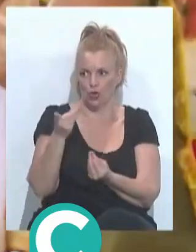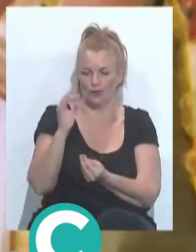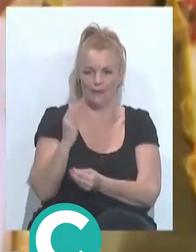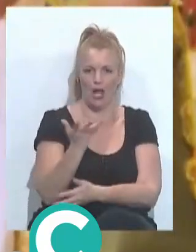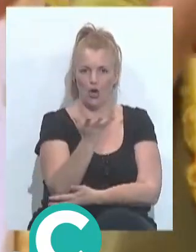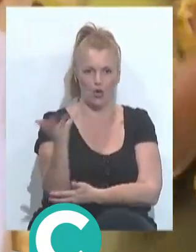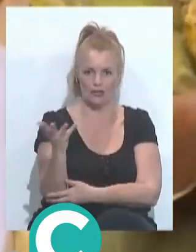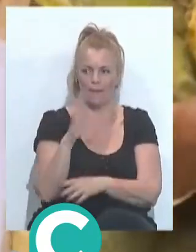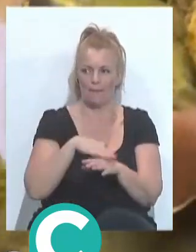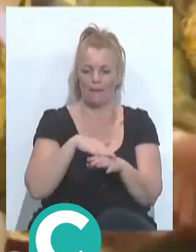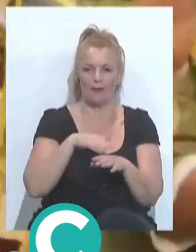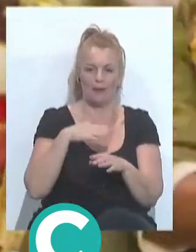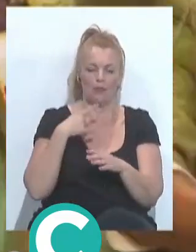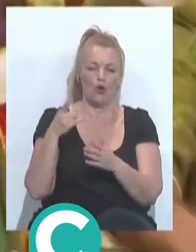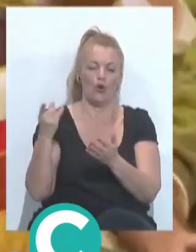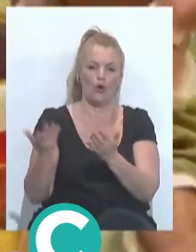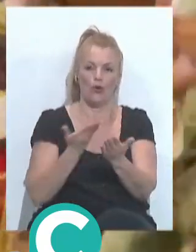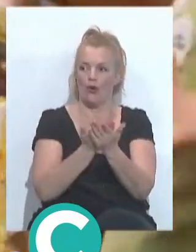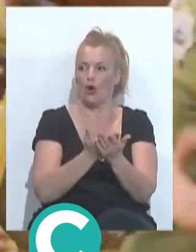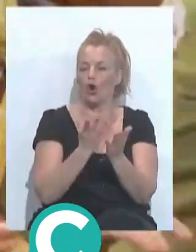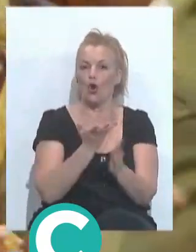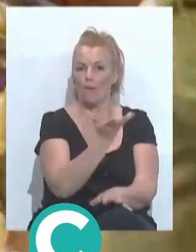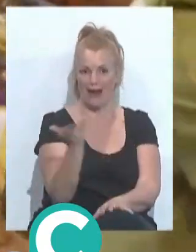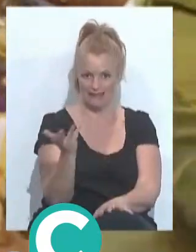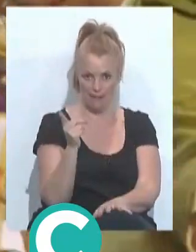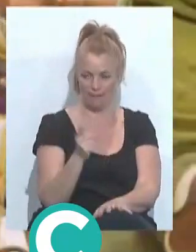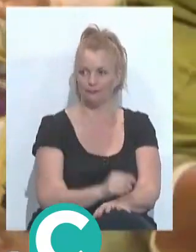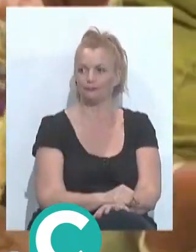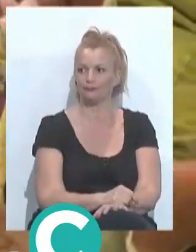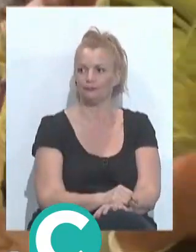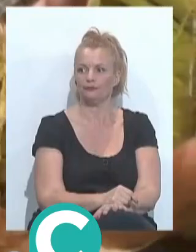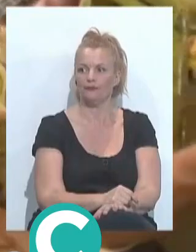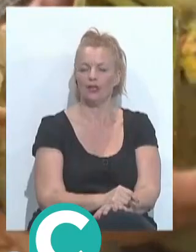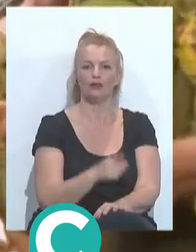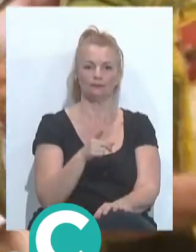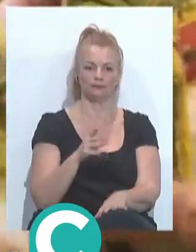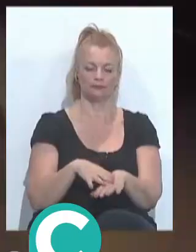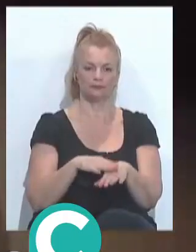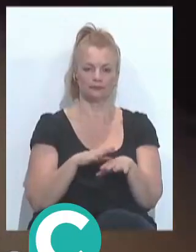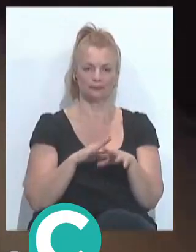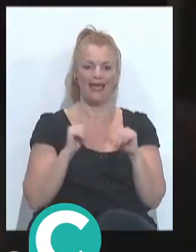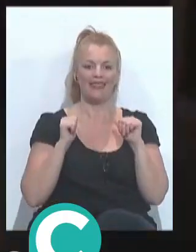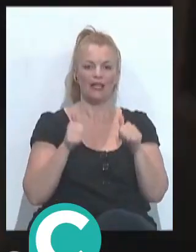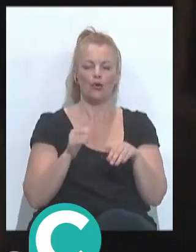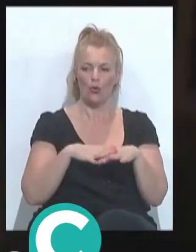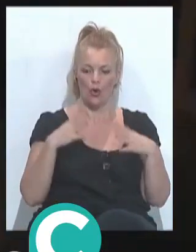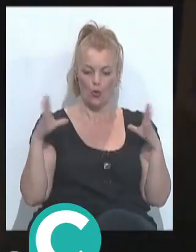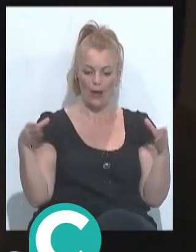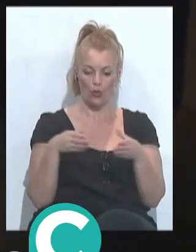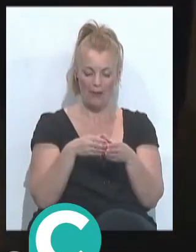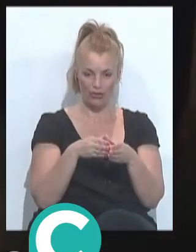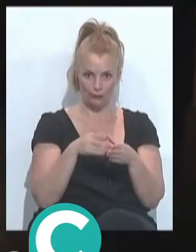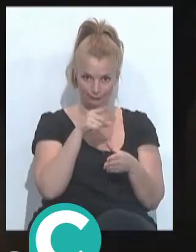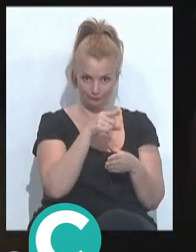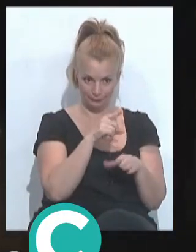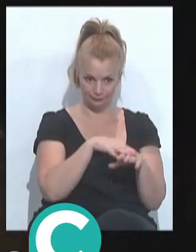había planteado por parte de los indomables claro es que venía de una de entrada venían de una forma completamente distinta una agrupación venía